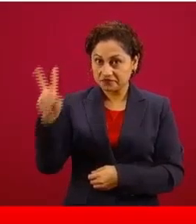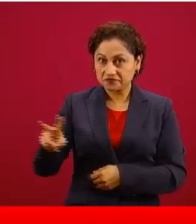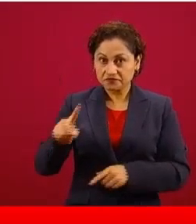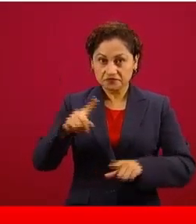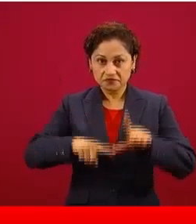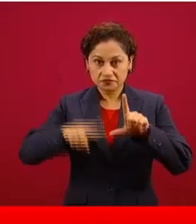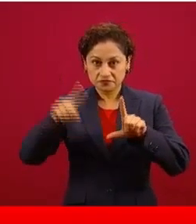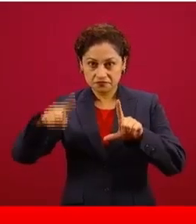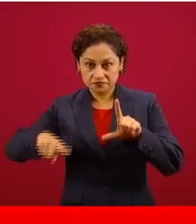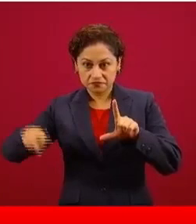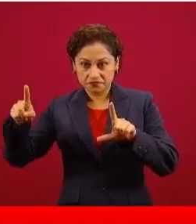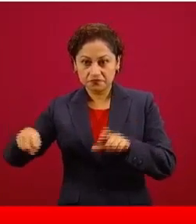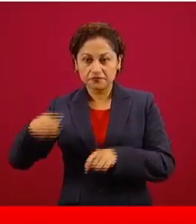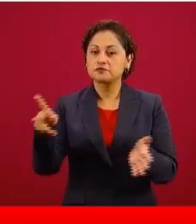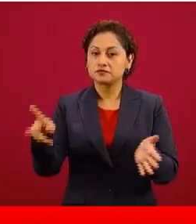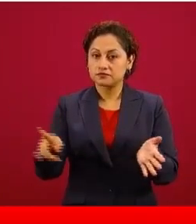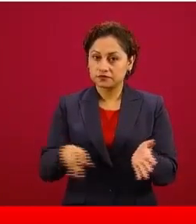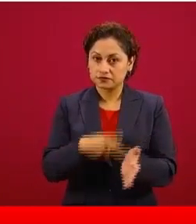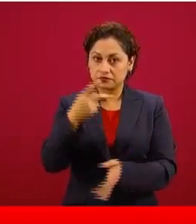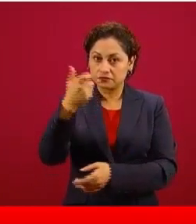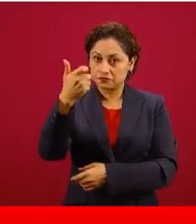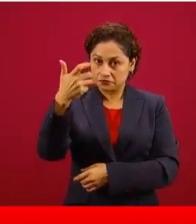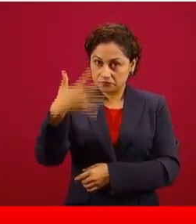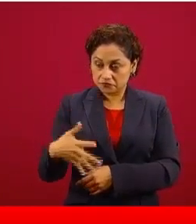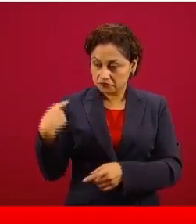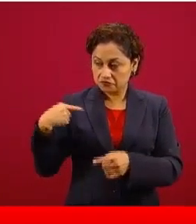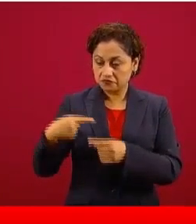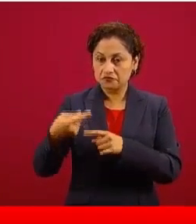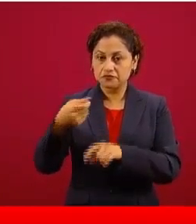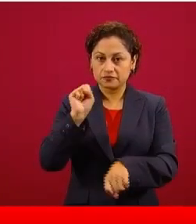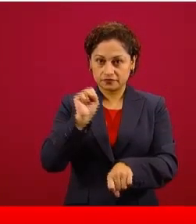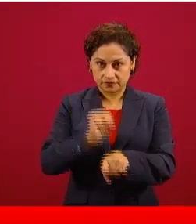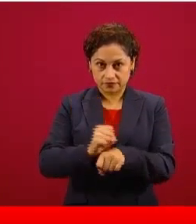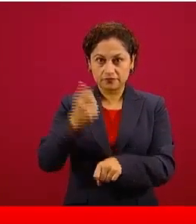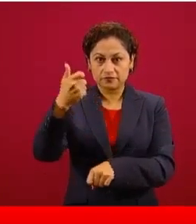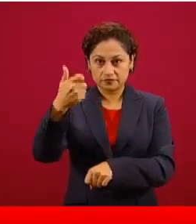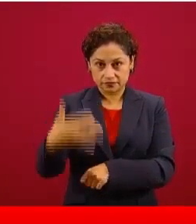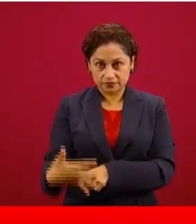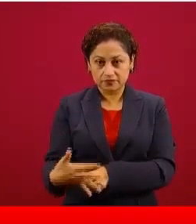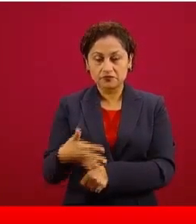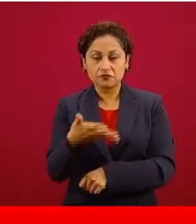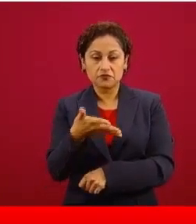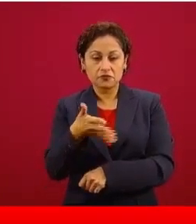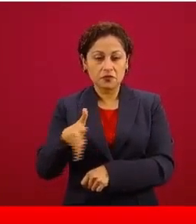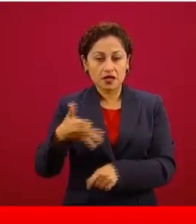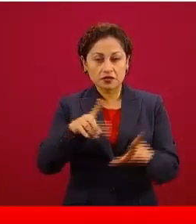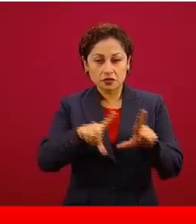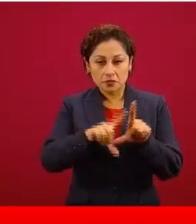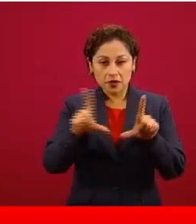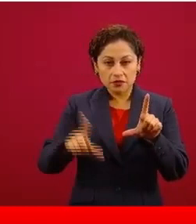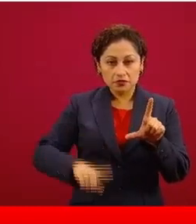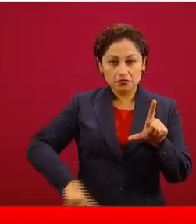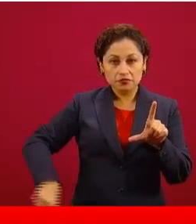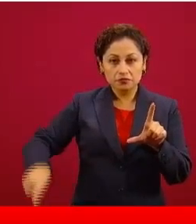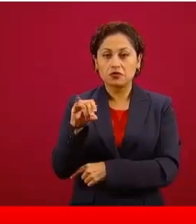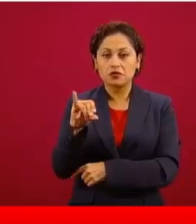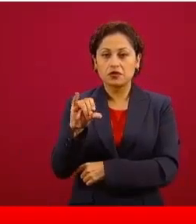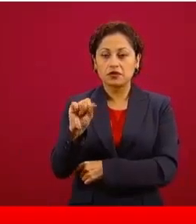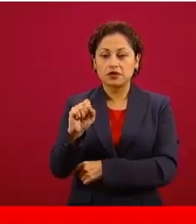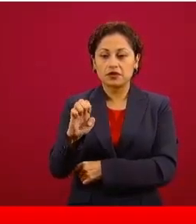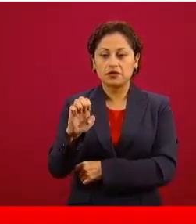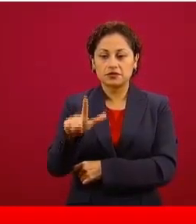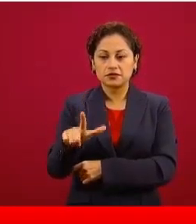baja en promedio en esta semana para colocar el promedio nacional del diésel en 18